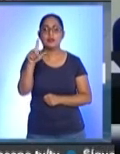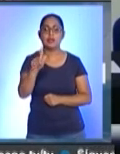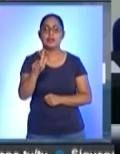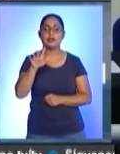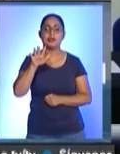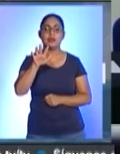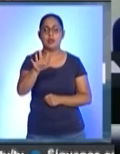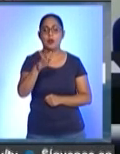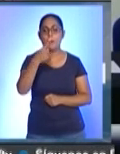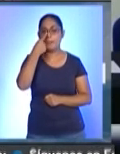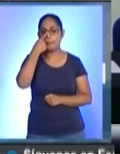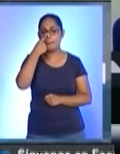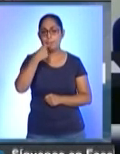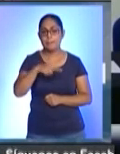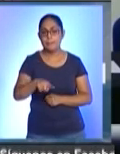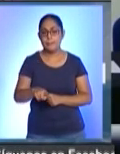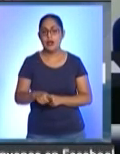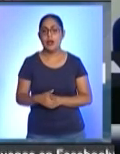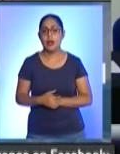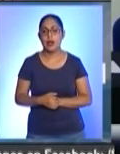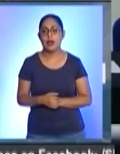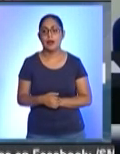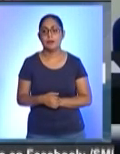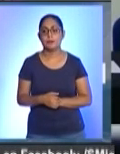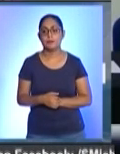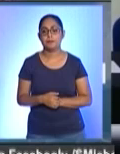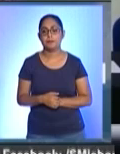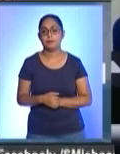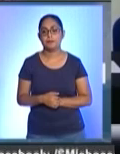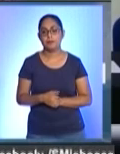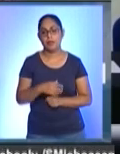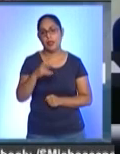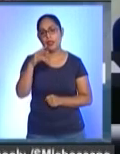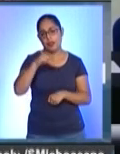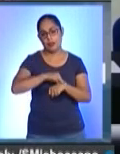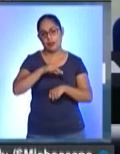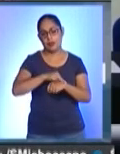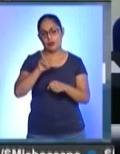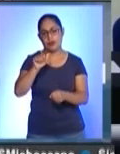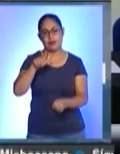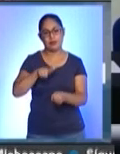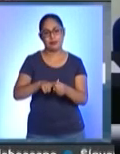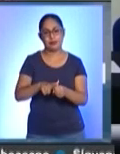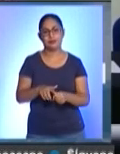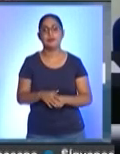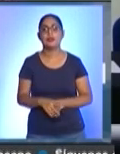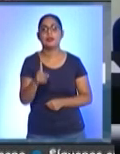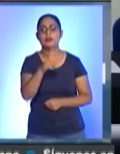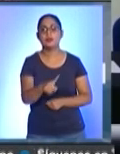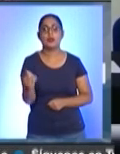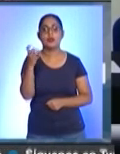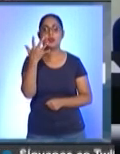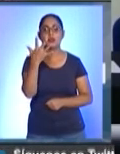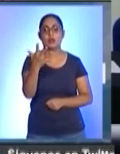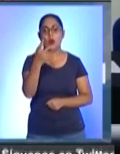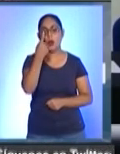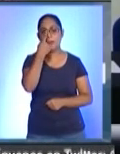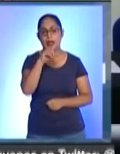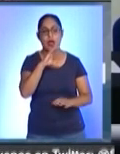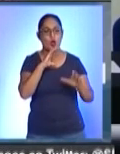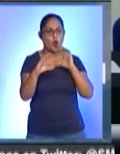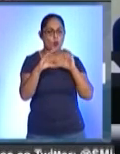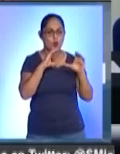para la licenciatura en veterinaria, 105 para la licenciatura en